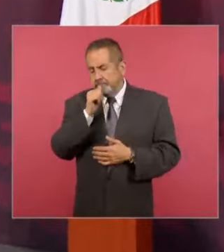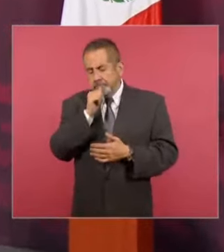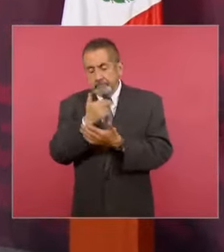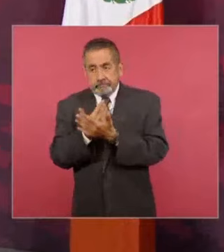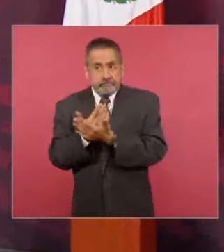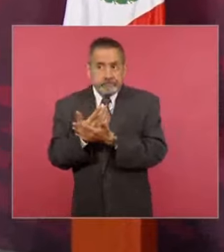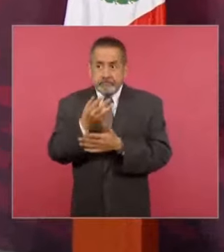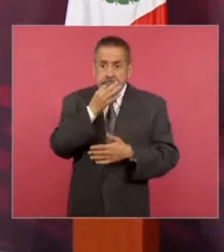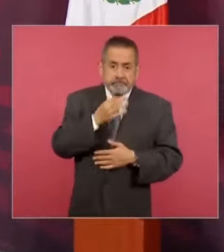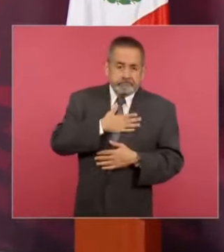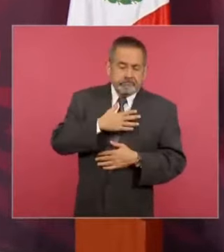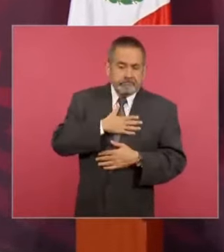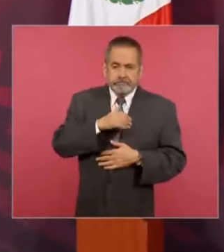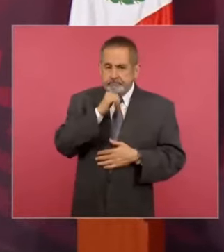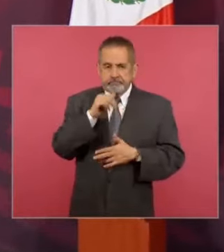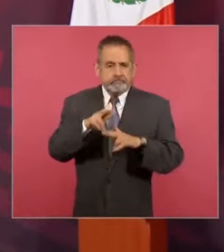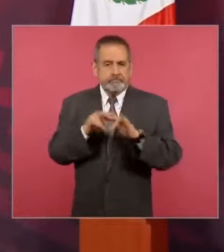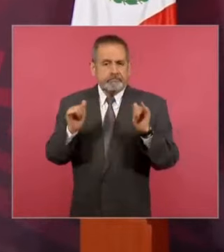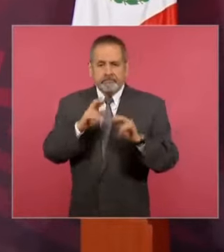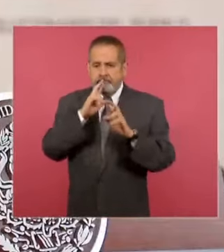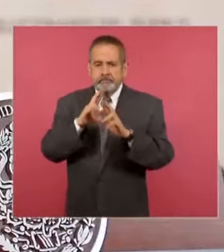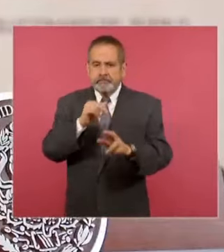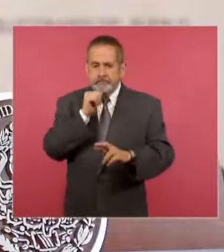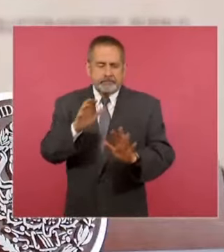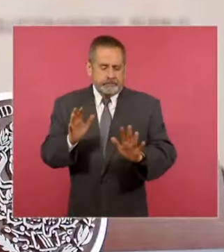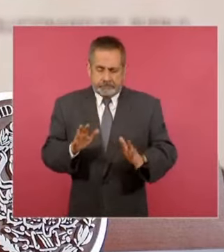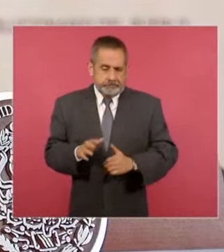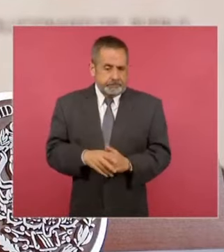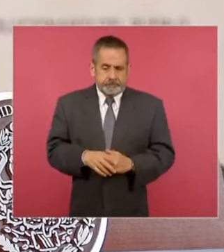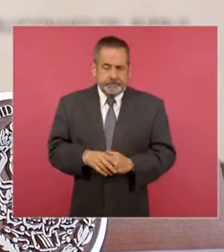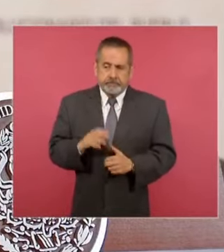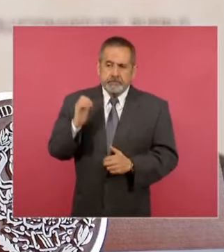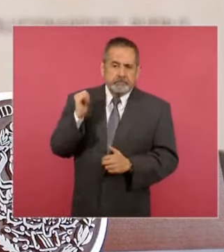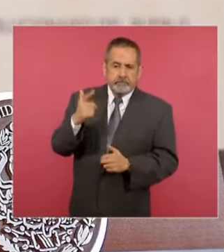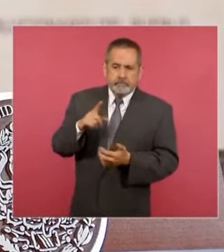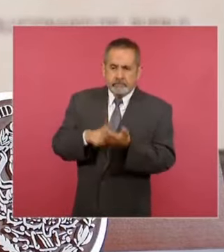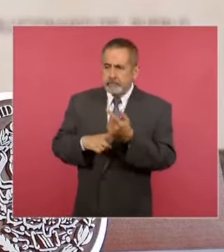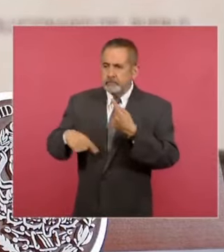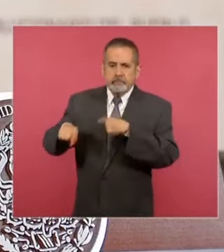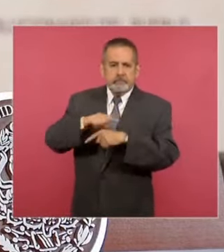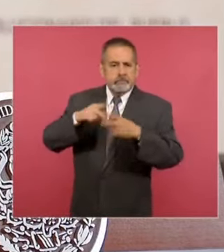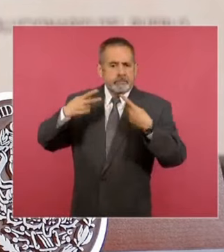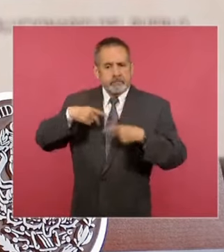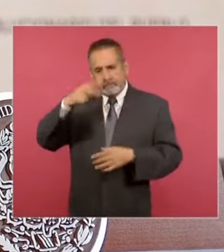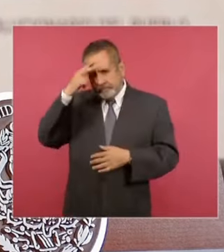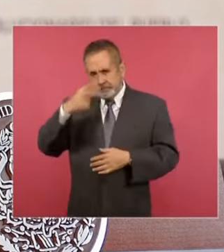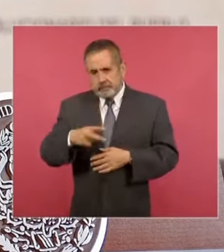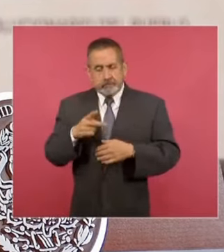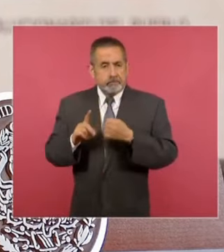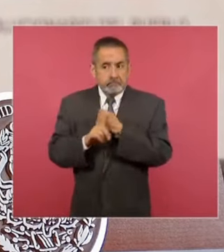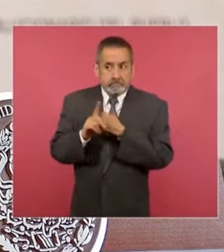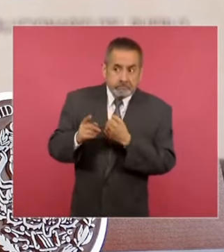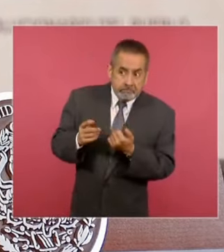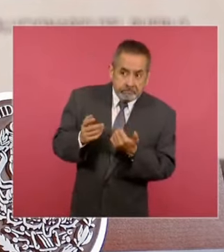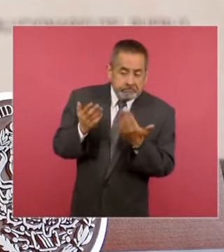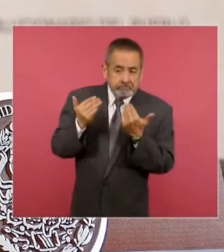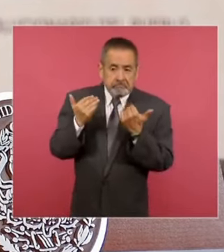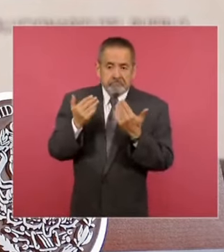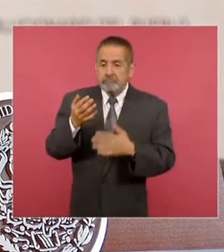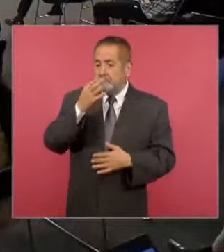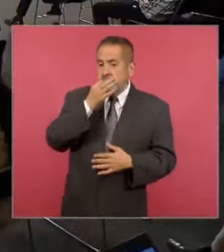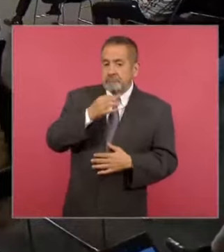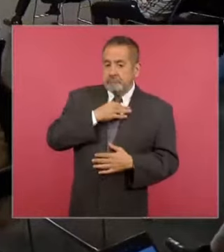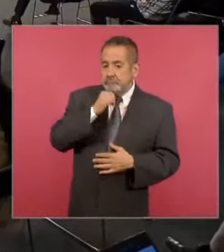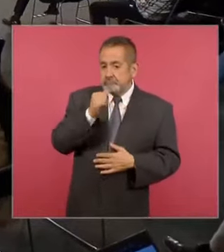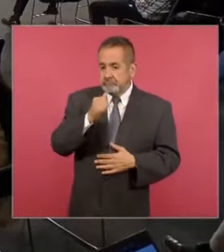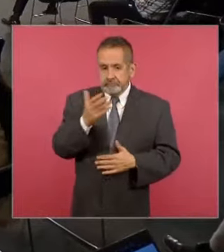solidaridad, pero hasta ahora no hay un reporte de que hubiese personas mexicanas afectadas producto de